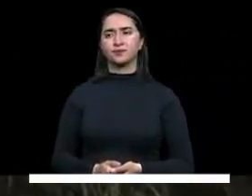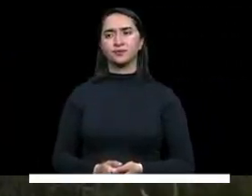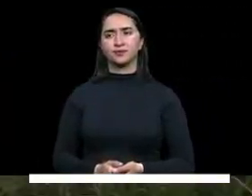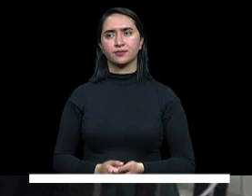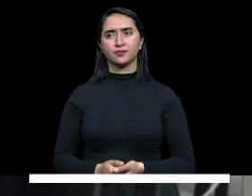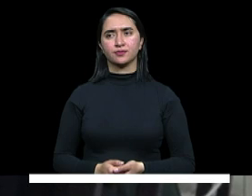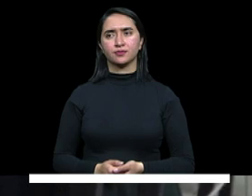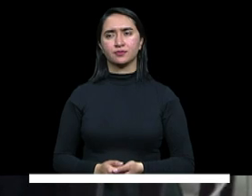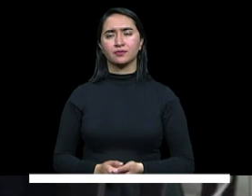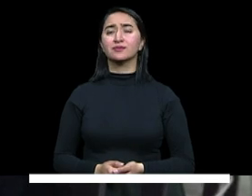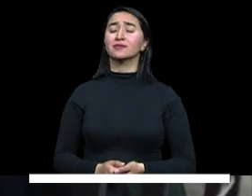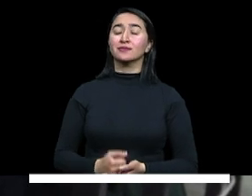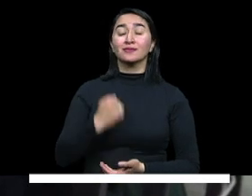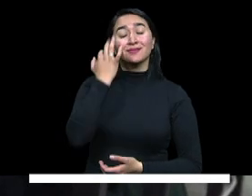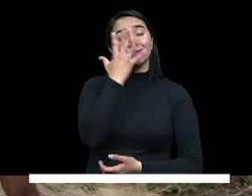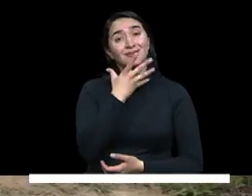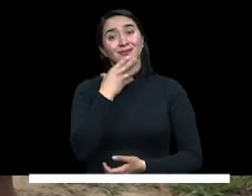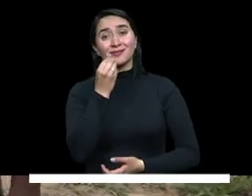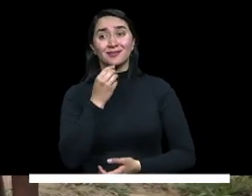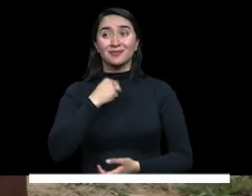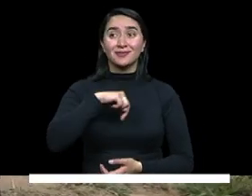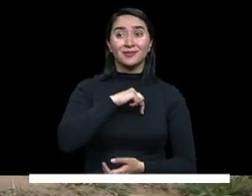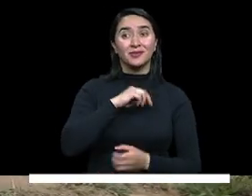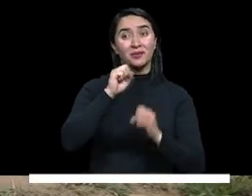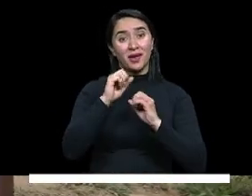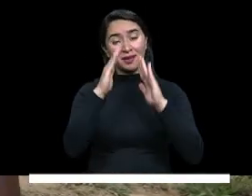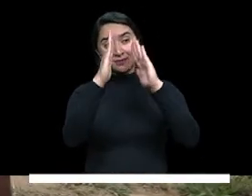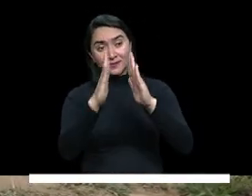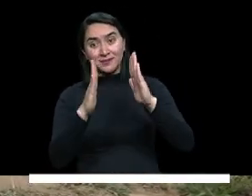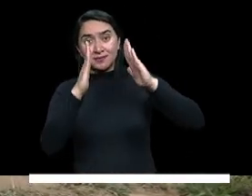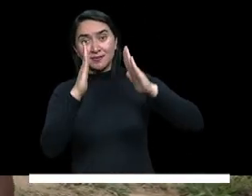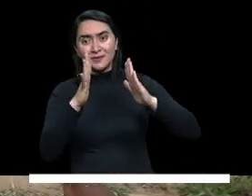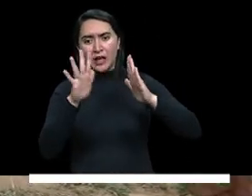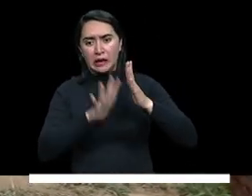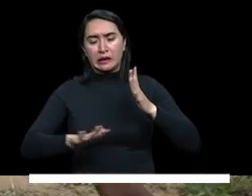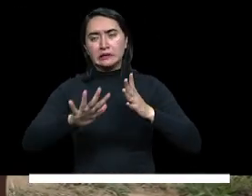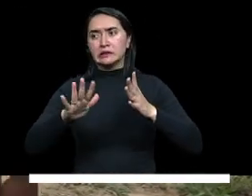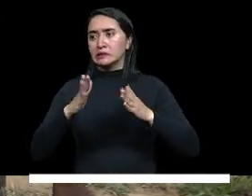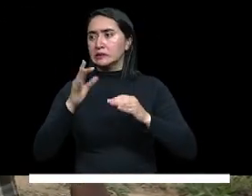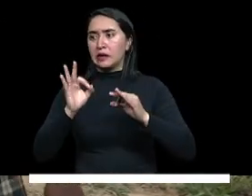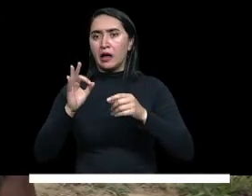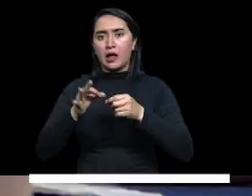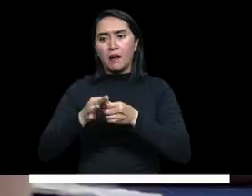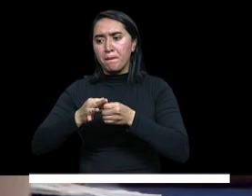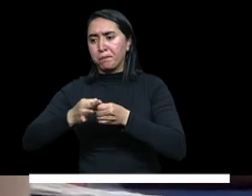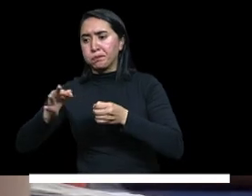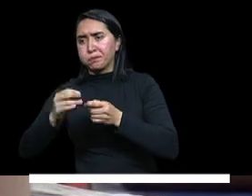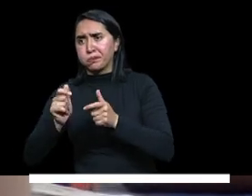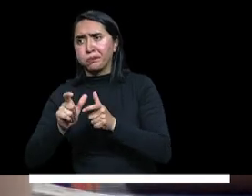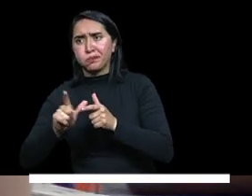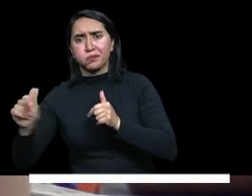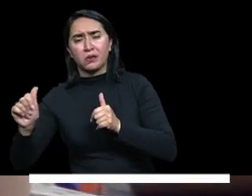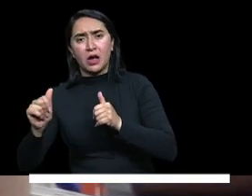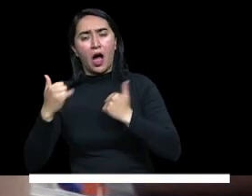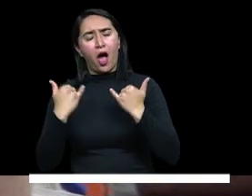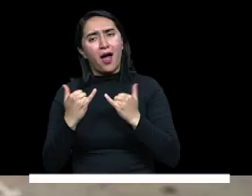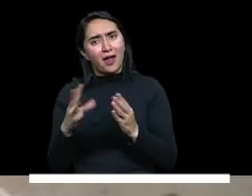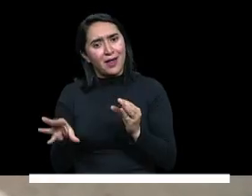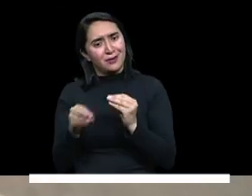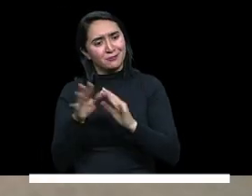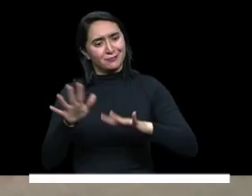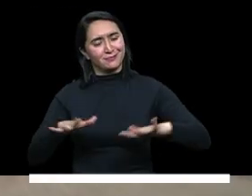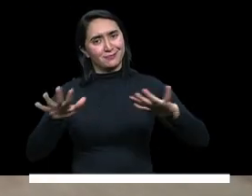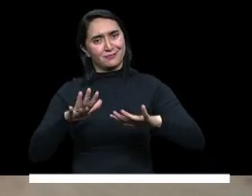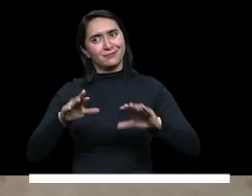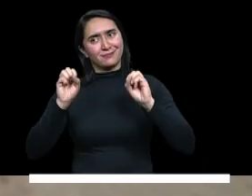Es muy bonito para nosotros que se hayan fijado en una región apartada, pero que tenemos mucho para dar. Y ahora vamos a tener más espacio,